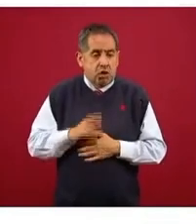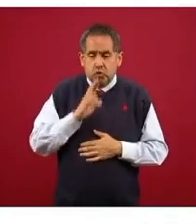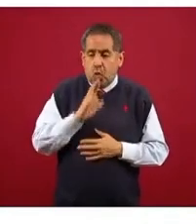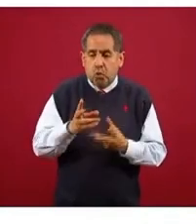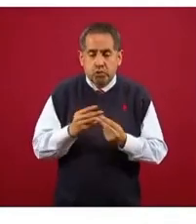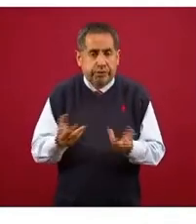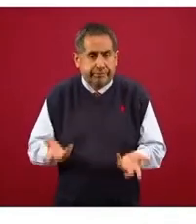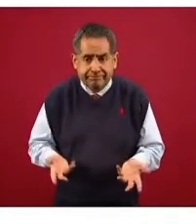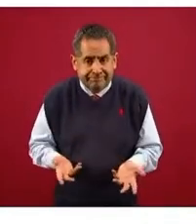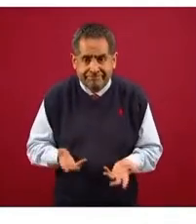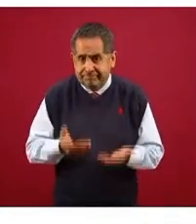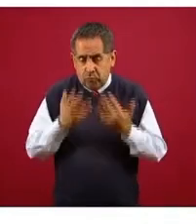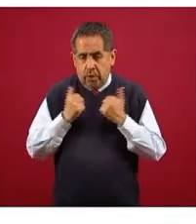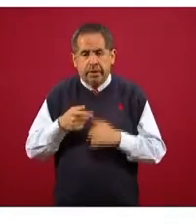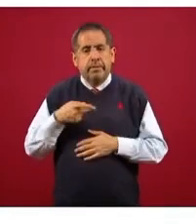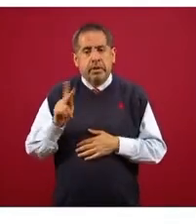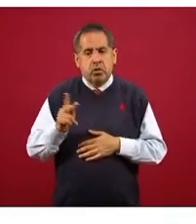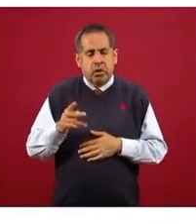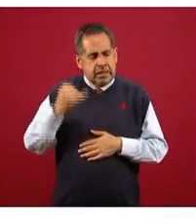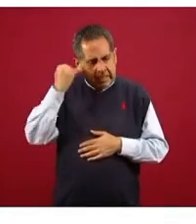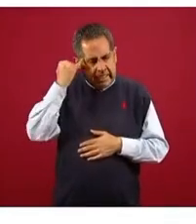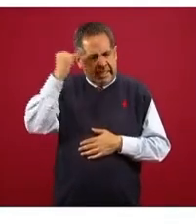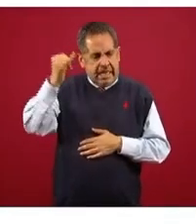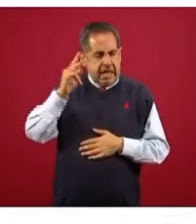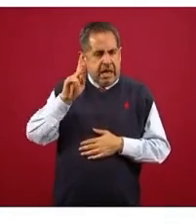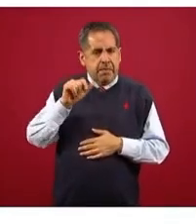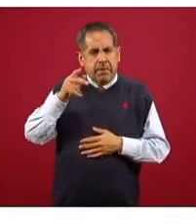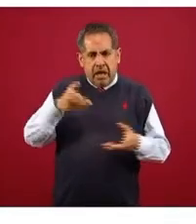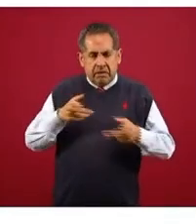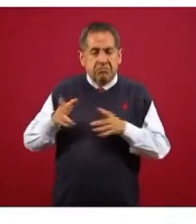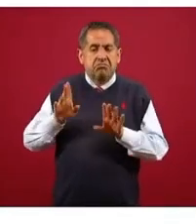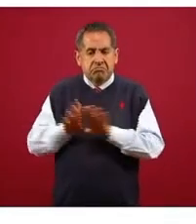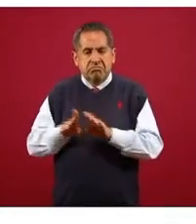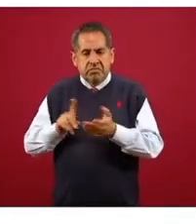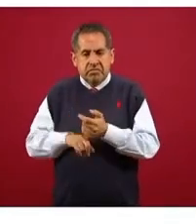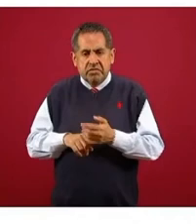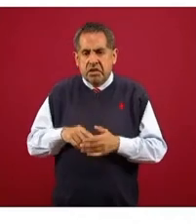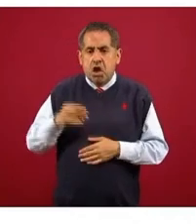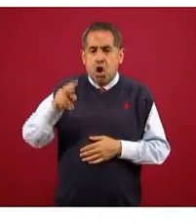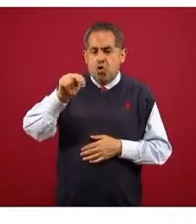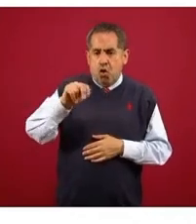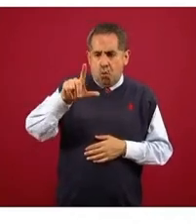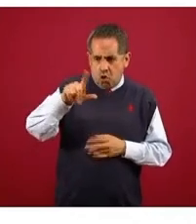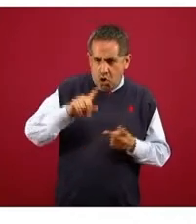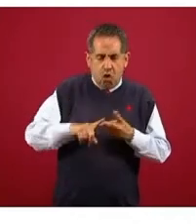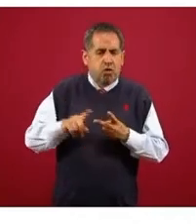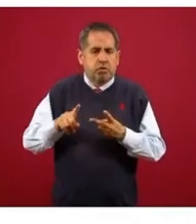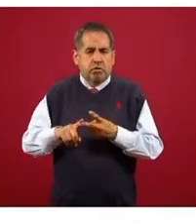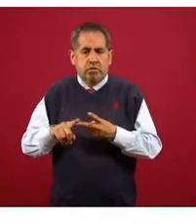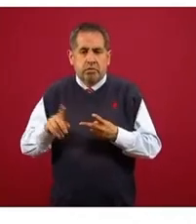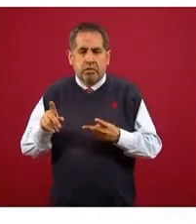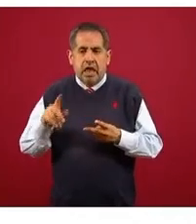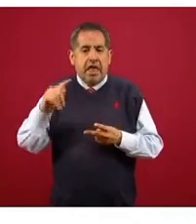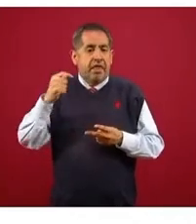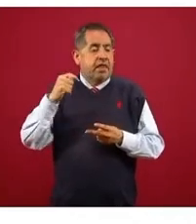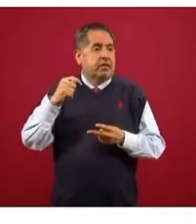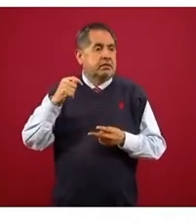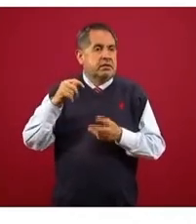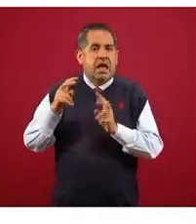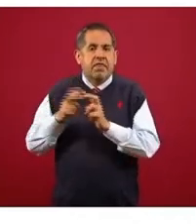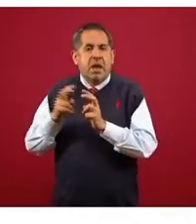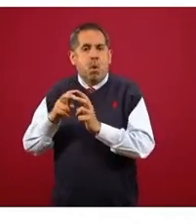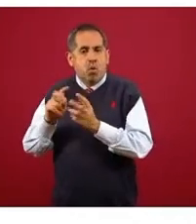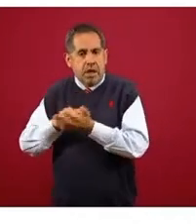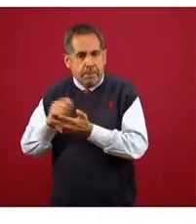solución, pero en estas estrategias ya aportó el cuchillo en Nuevo León, la Marte R. Gómez en Tamaulipas